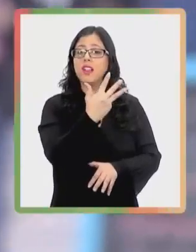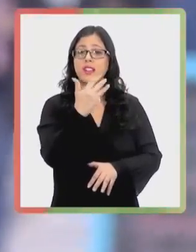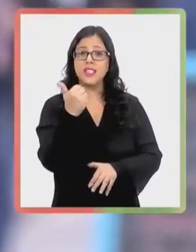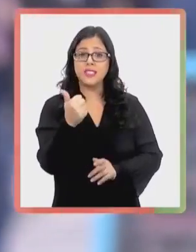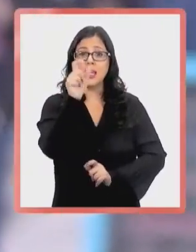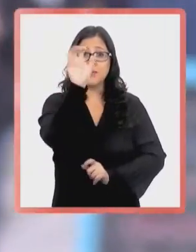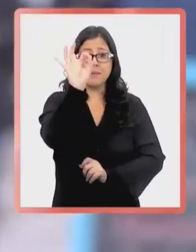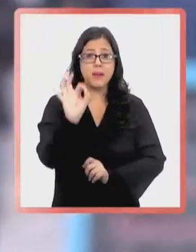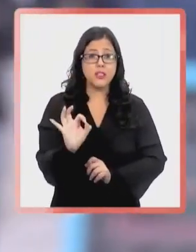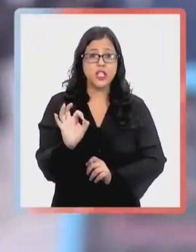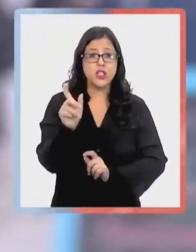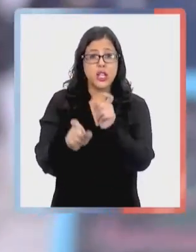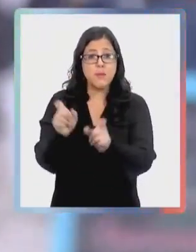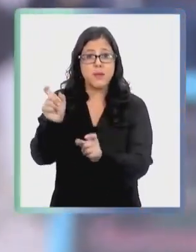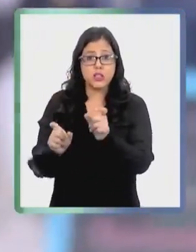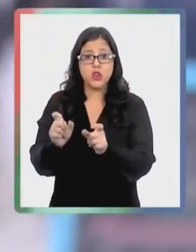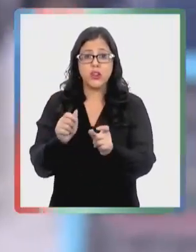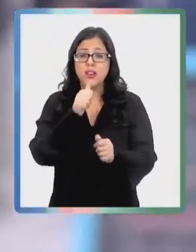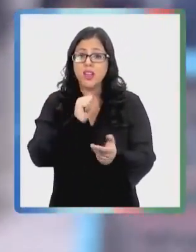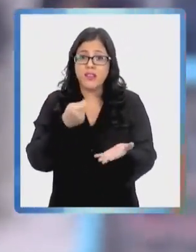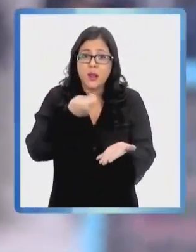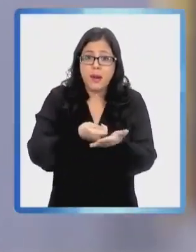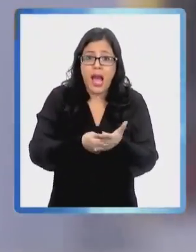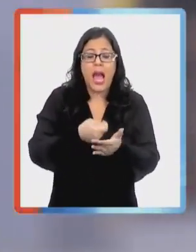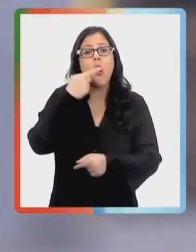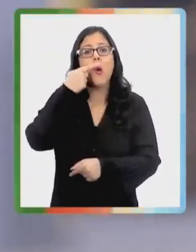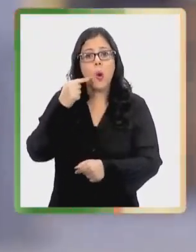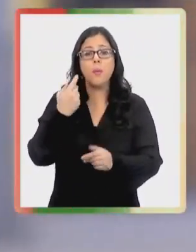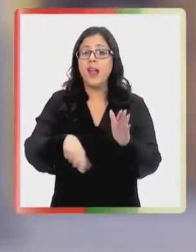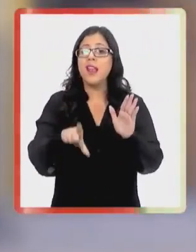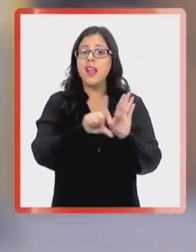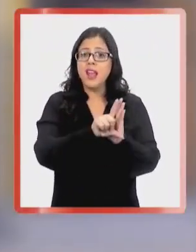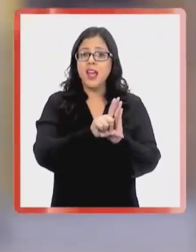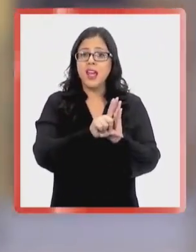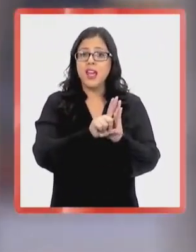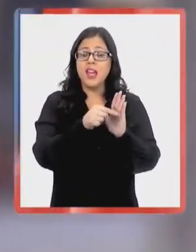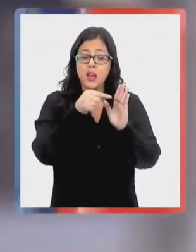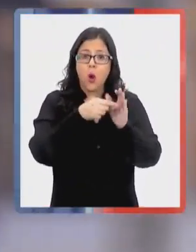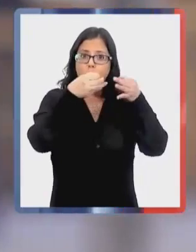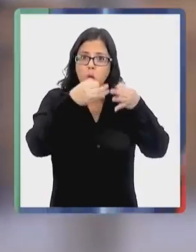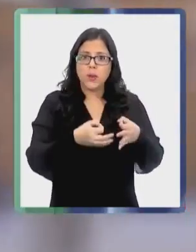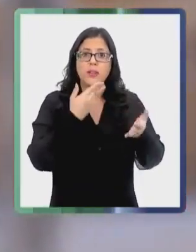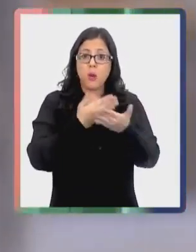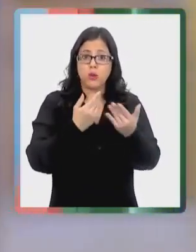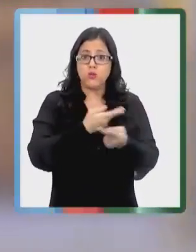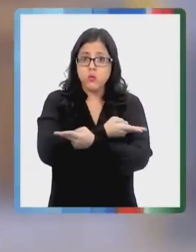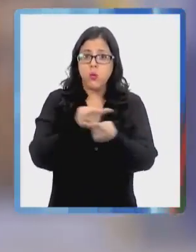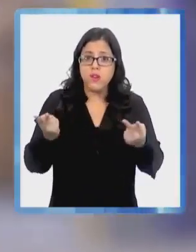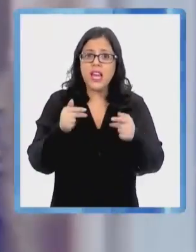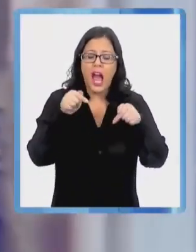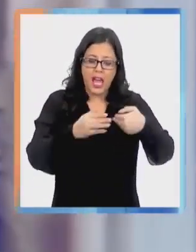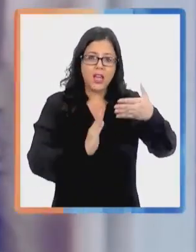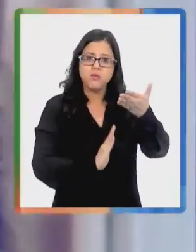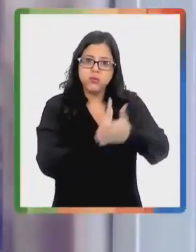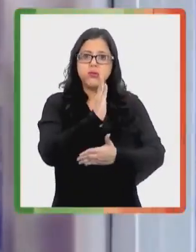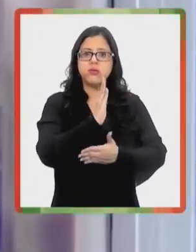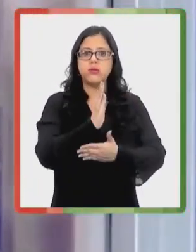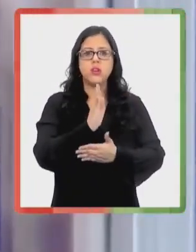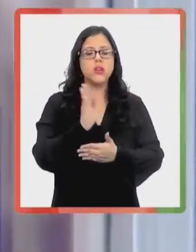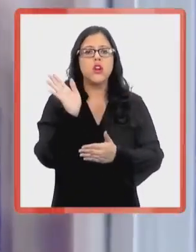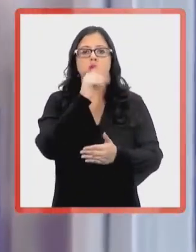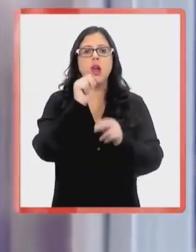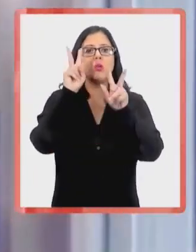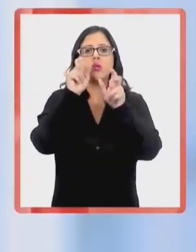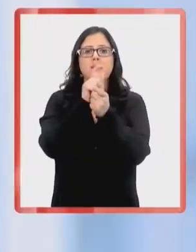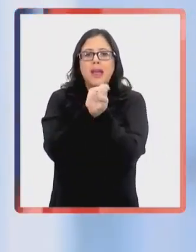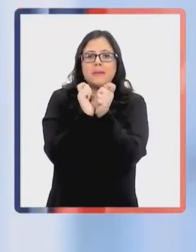adeudan son hombres. Las leyes en general siempre son vigentes desde el momento en que se publican. No tienen carácter de retroactivo y para